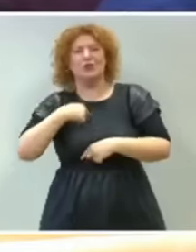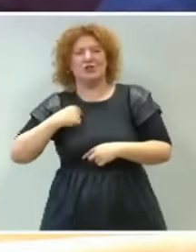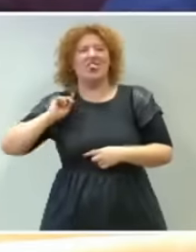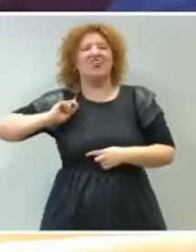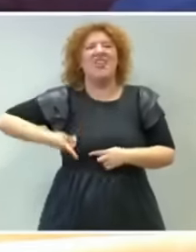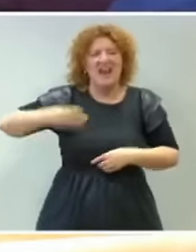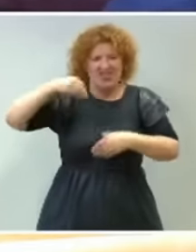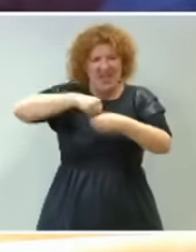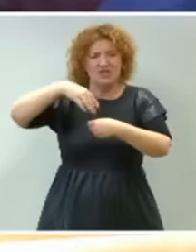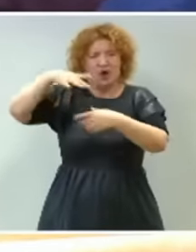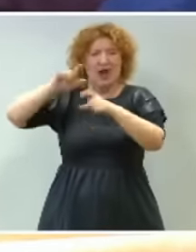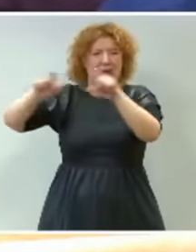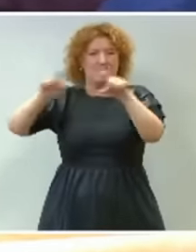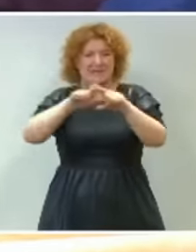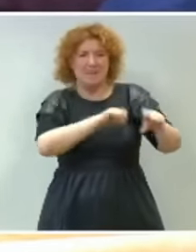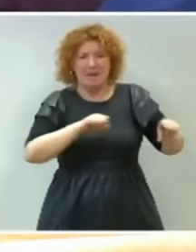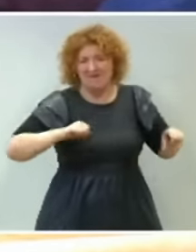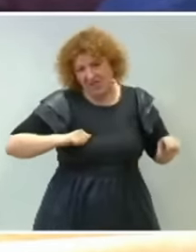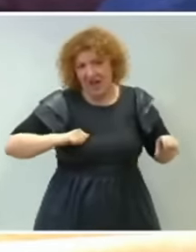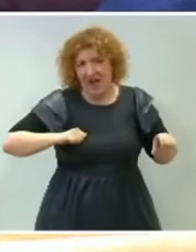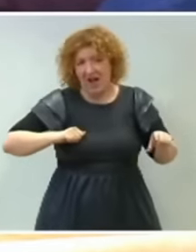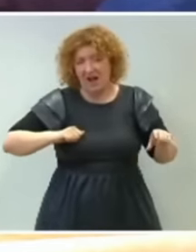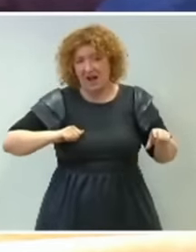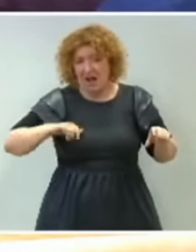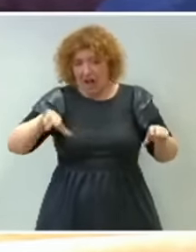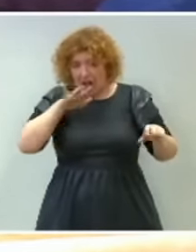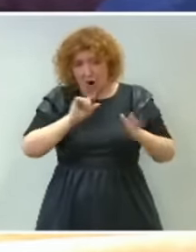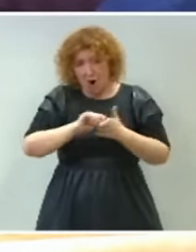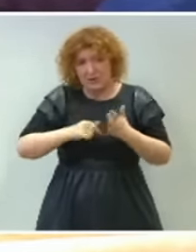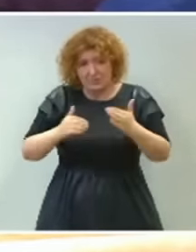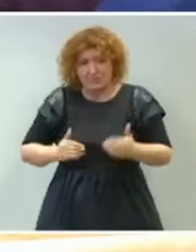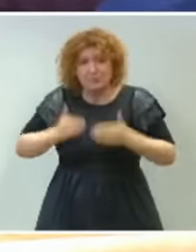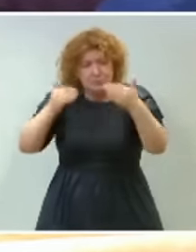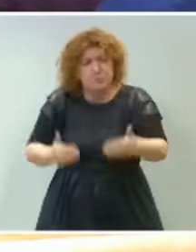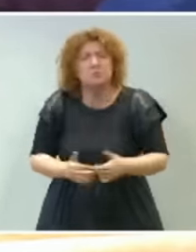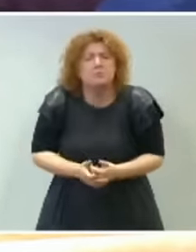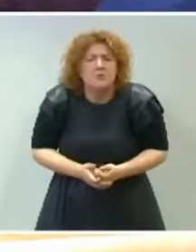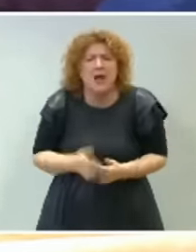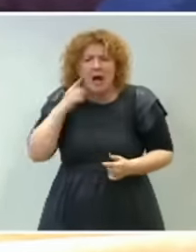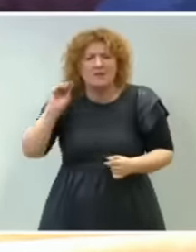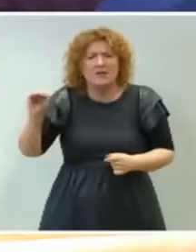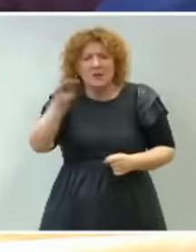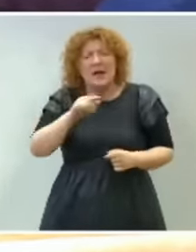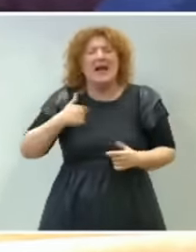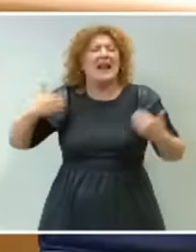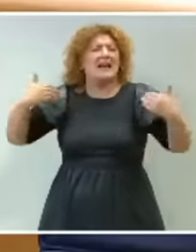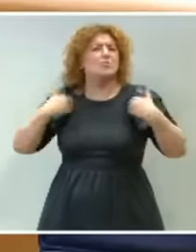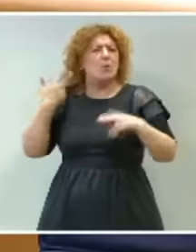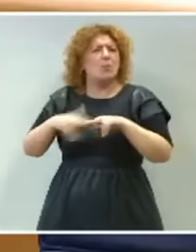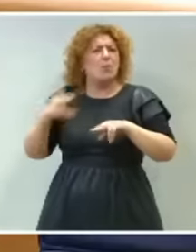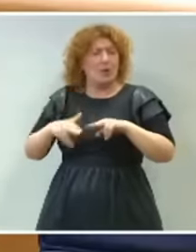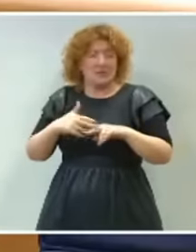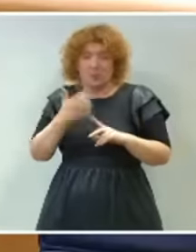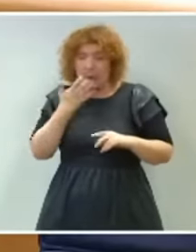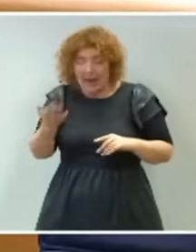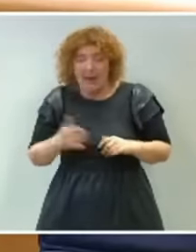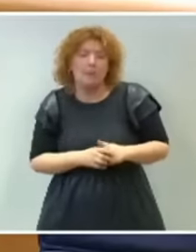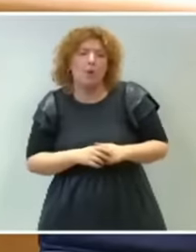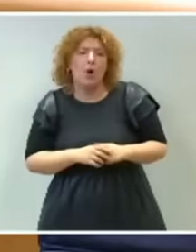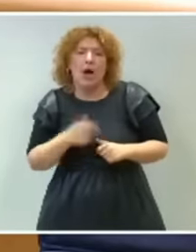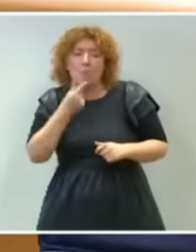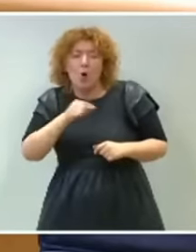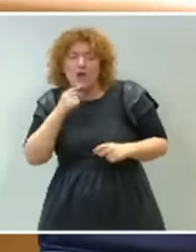directivo de esas empresas que ahora se ha pospuesto? ¿Van ustedes a pedir responsabilidades políticas a la señora Ayuso